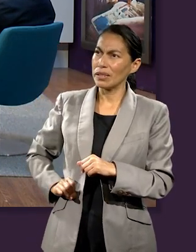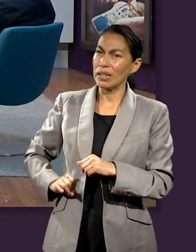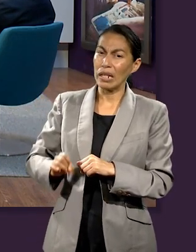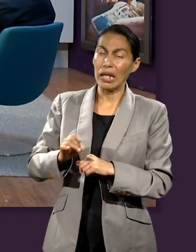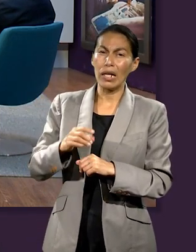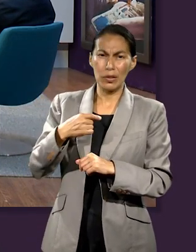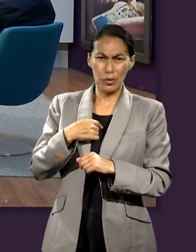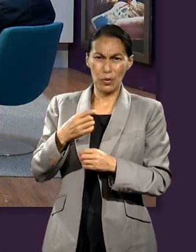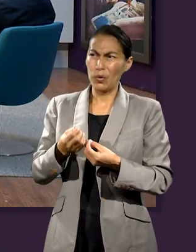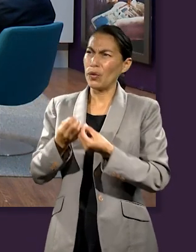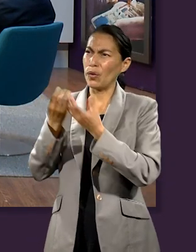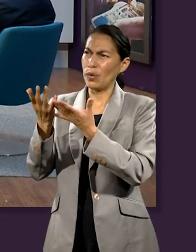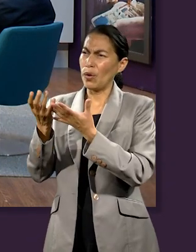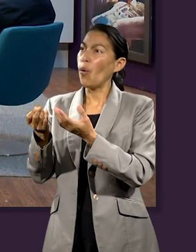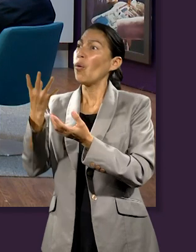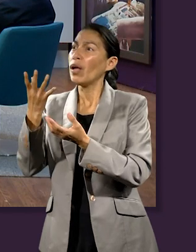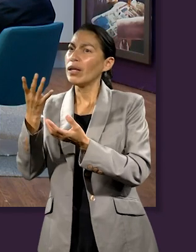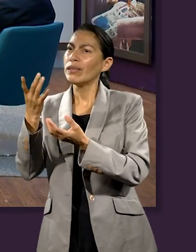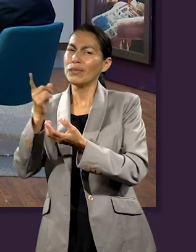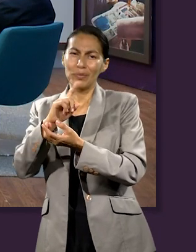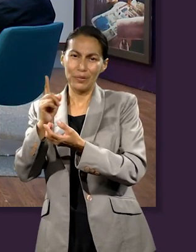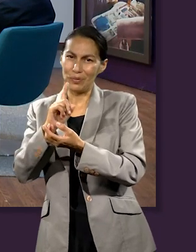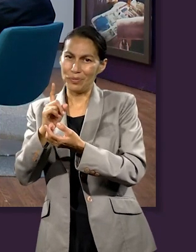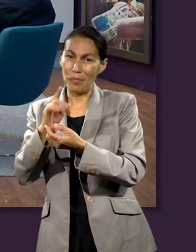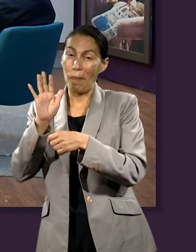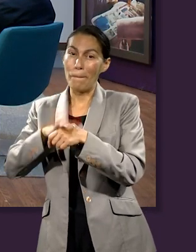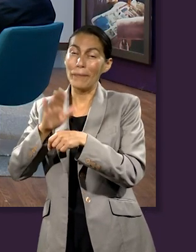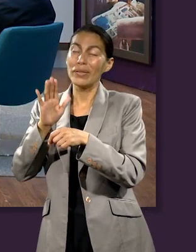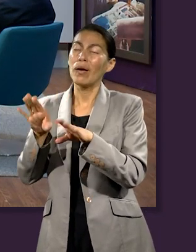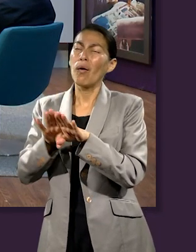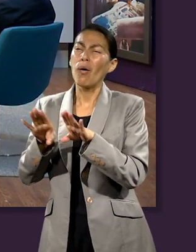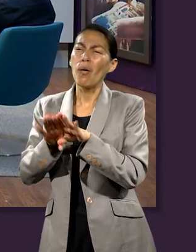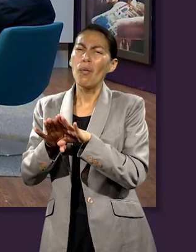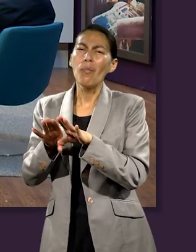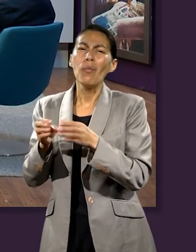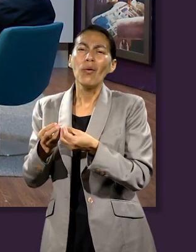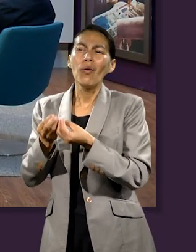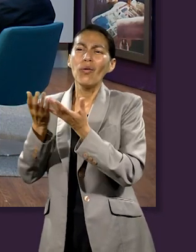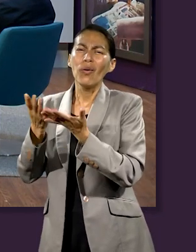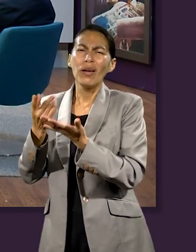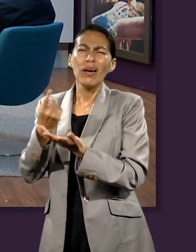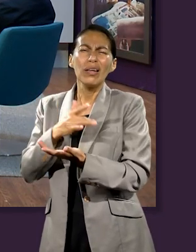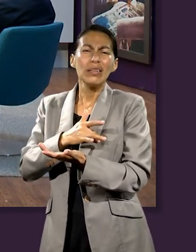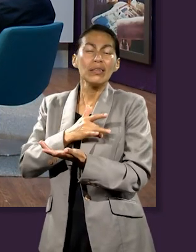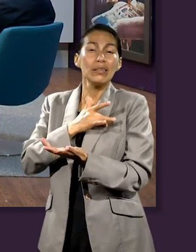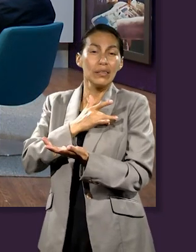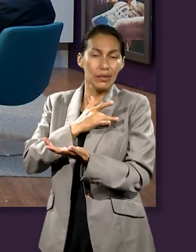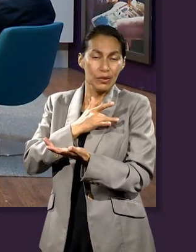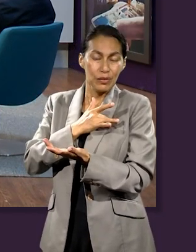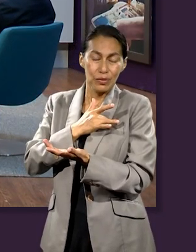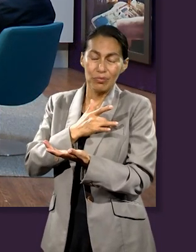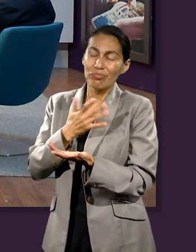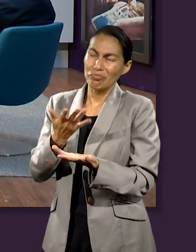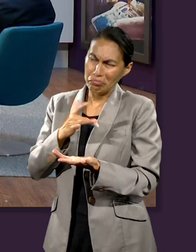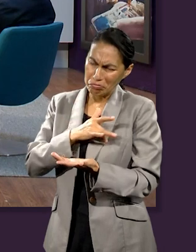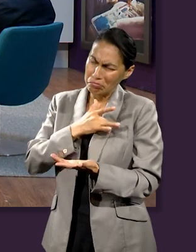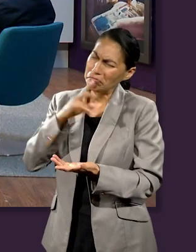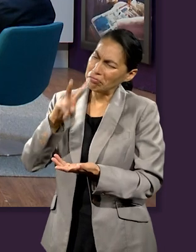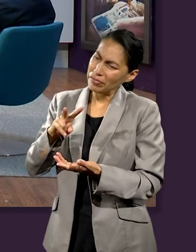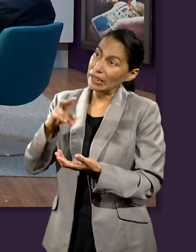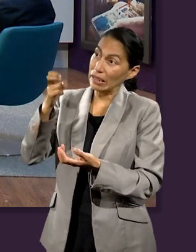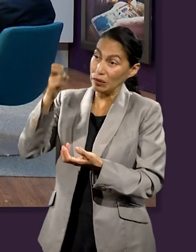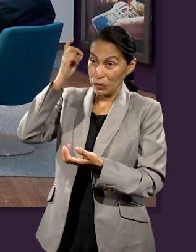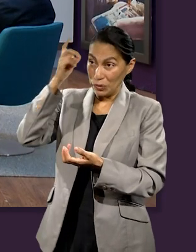cómo lo damos, más que lo que damos, ¿no? Sino que el corazón que le entregamos a Él,